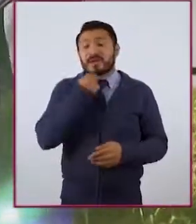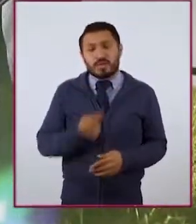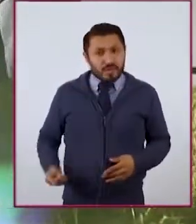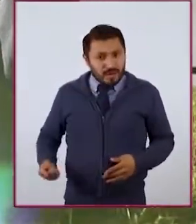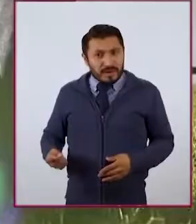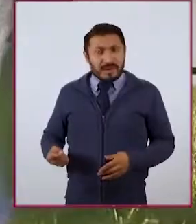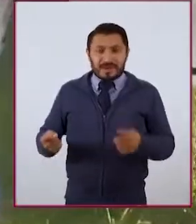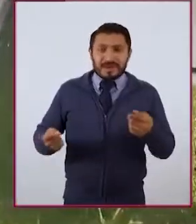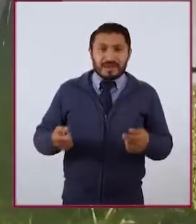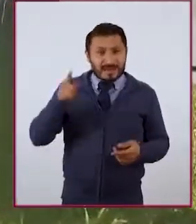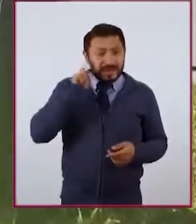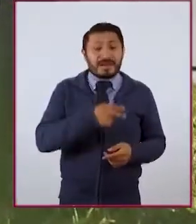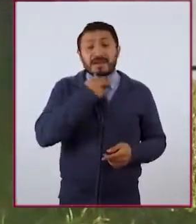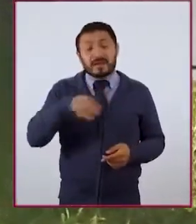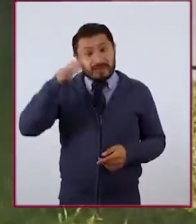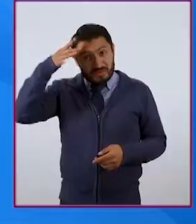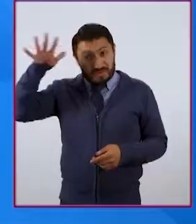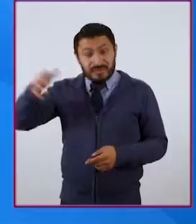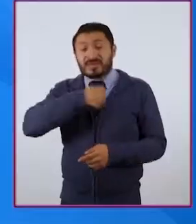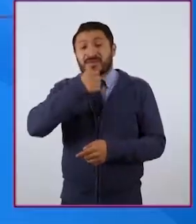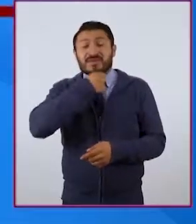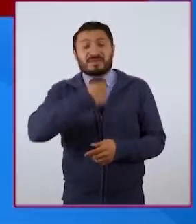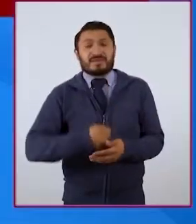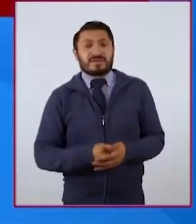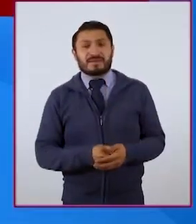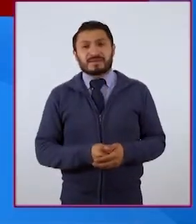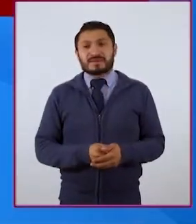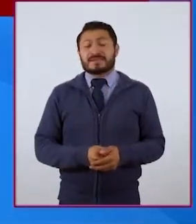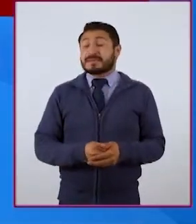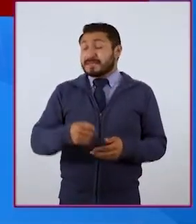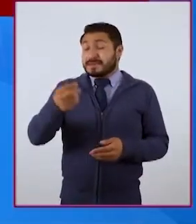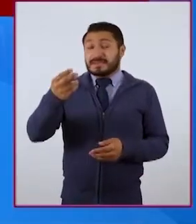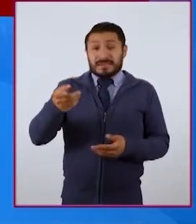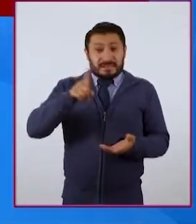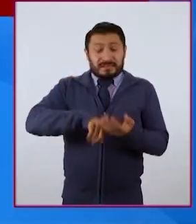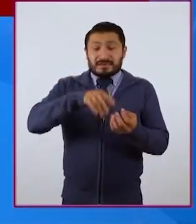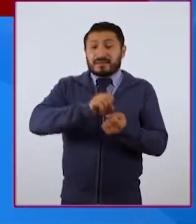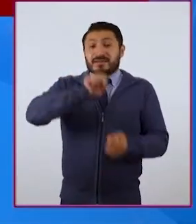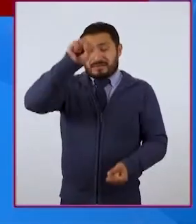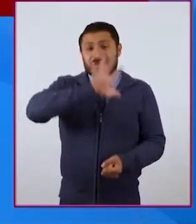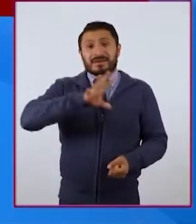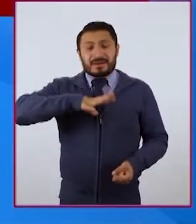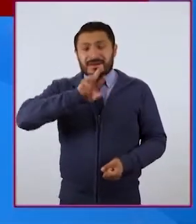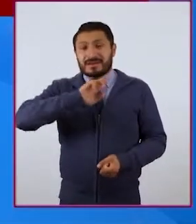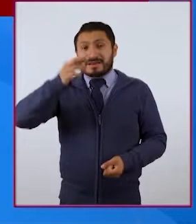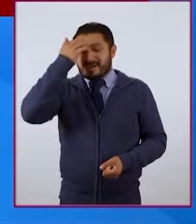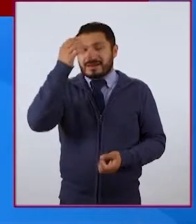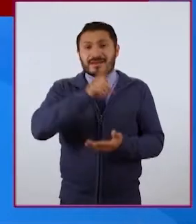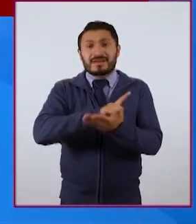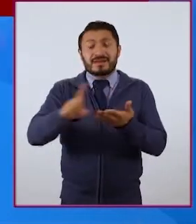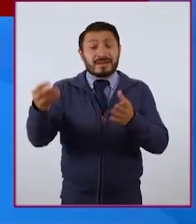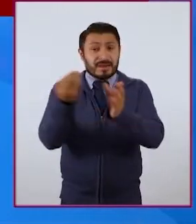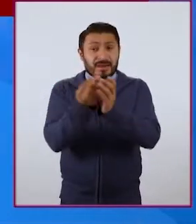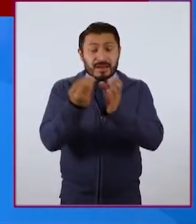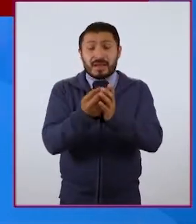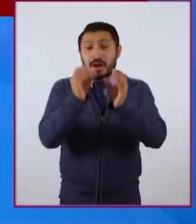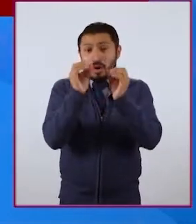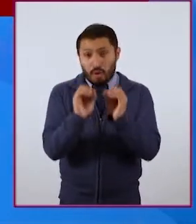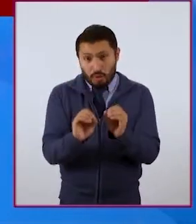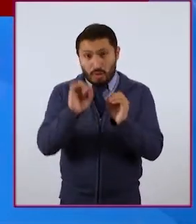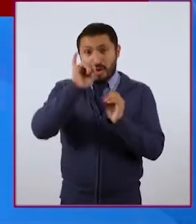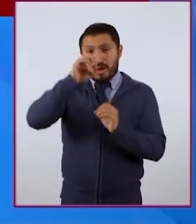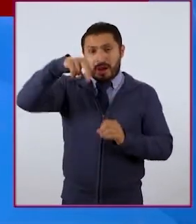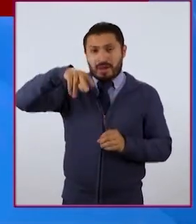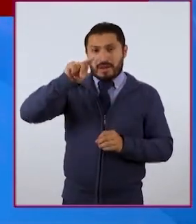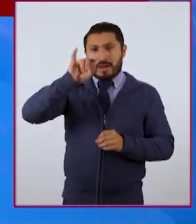hasta las y los adultos mayores. En nuestra Constitución está reconocido el derecho a la privacidad o intimidad de